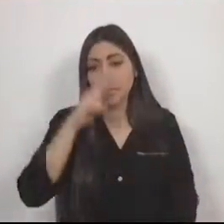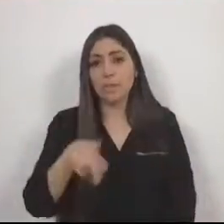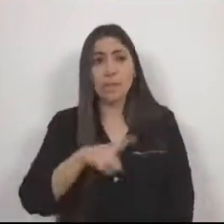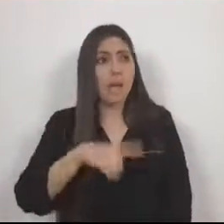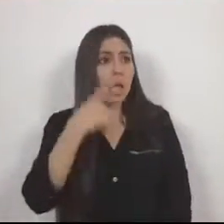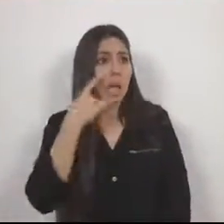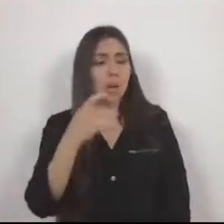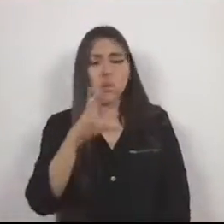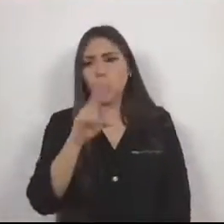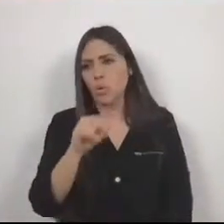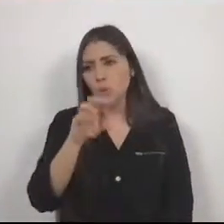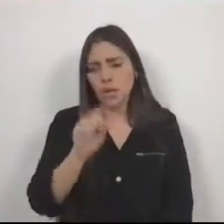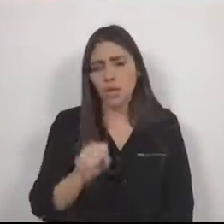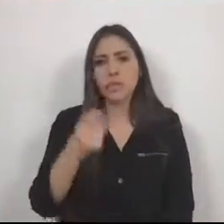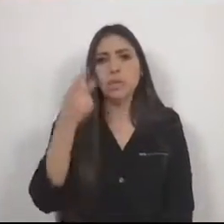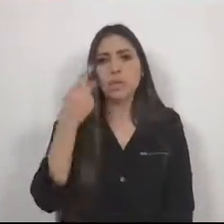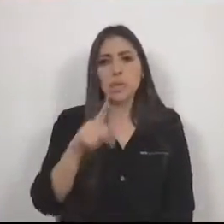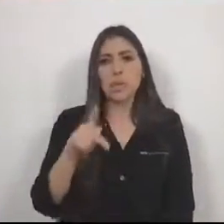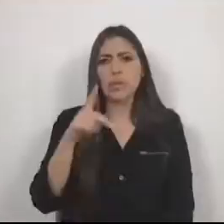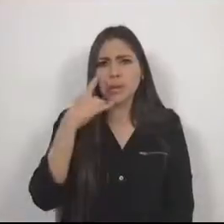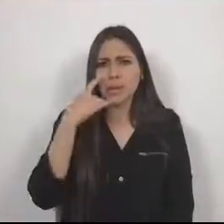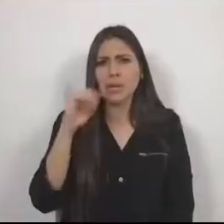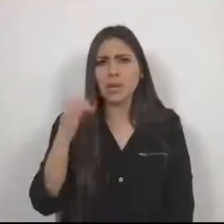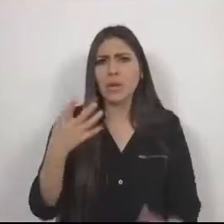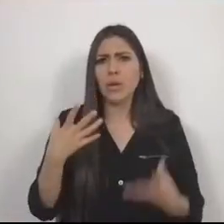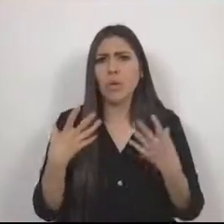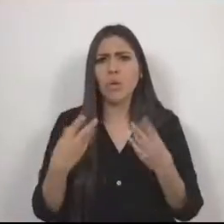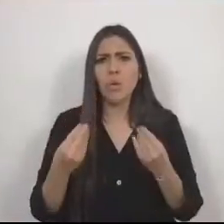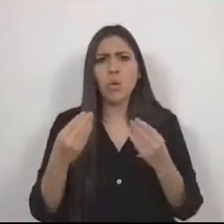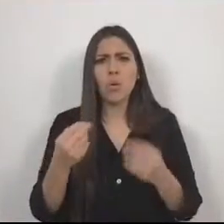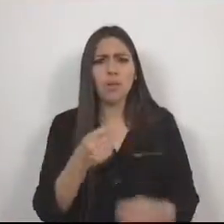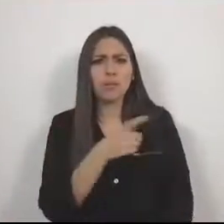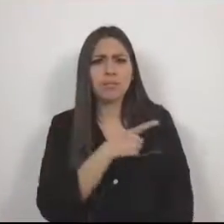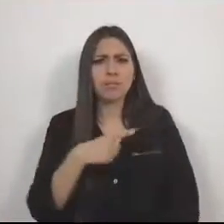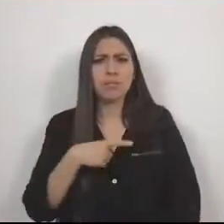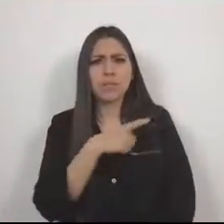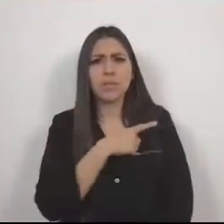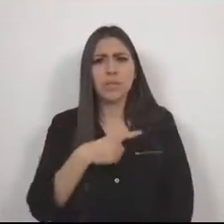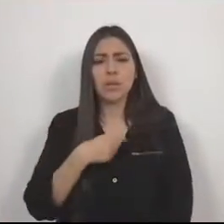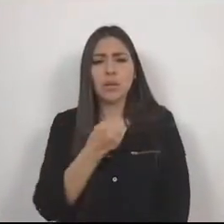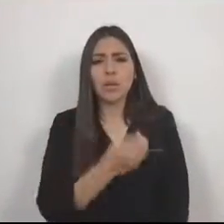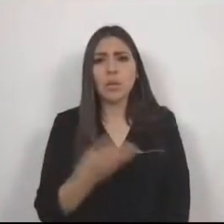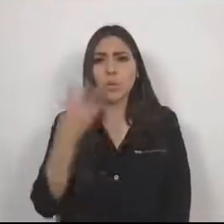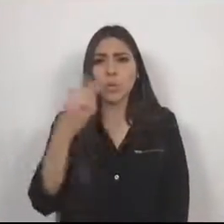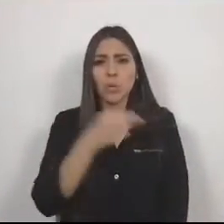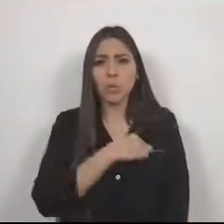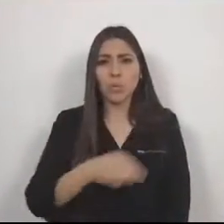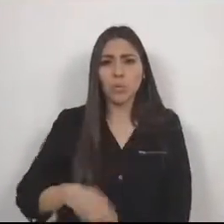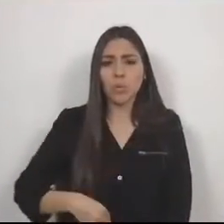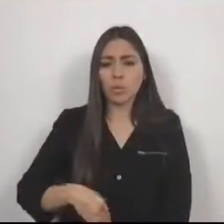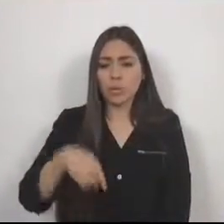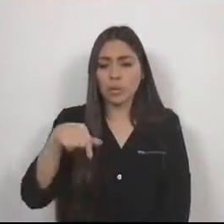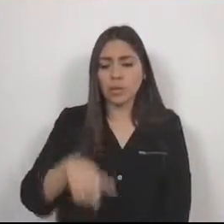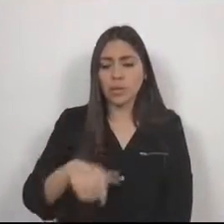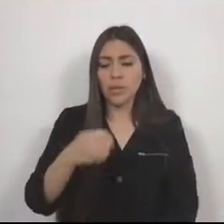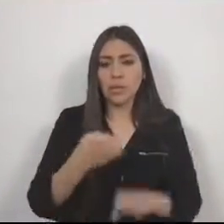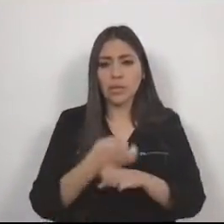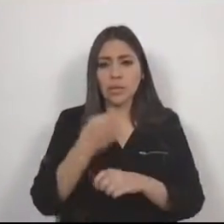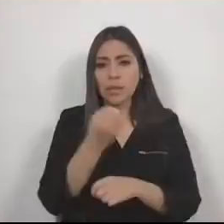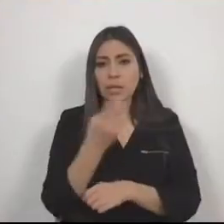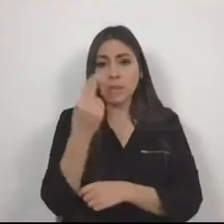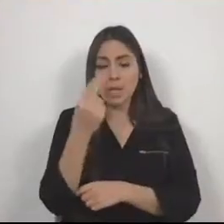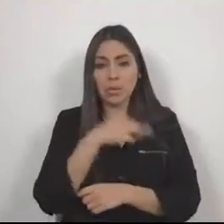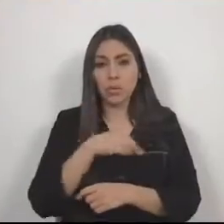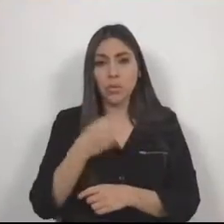lo que sí es raro es tanta deuda que se encuentra concentrado en cuatro municipios de esos 25 municipios en el Estado. Y por supuesto hay que